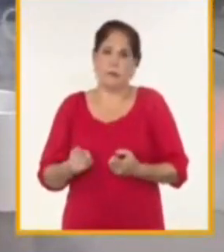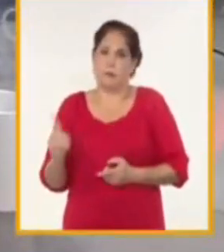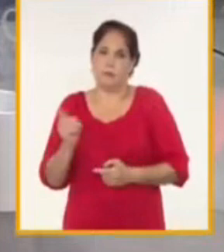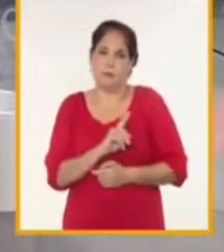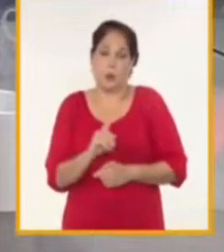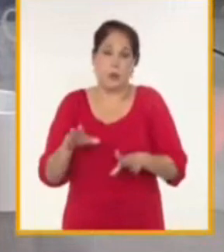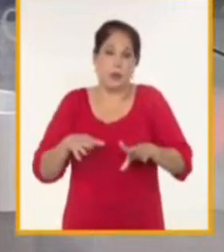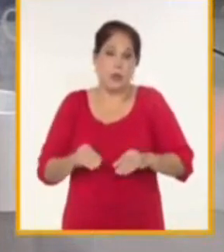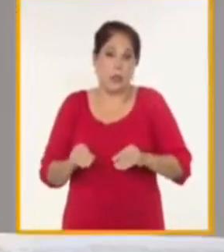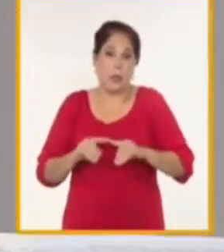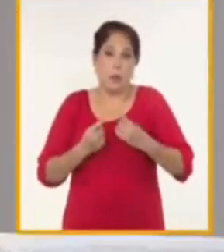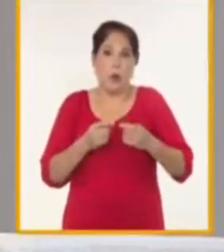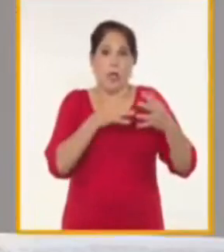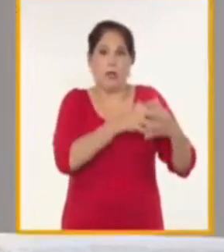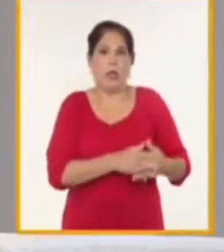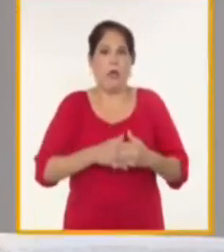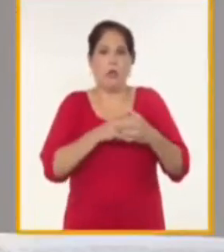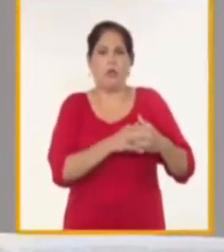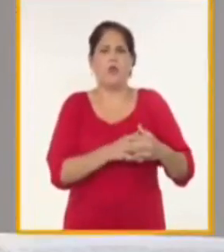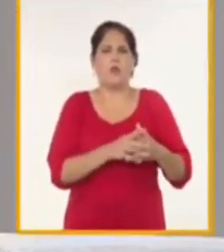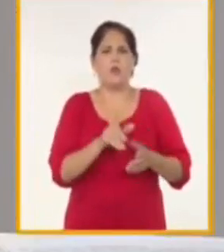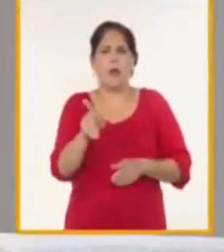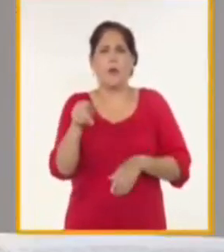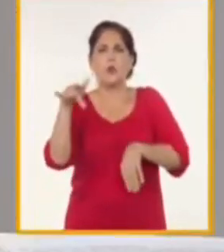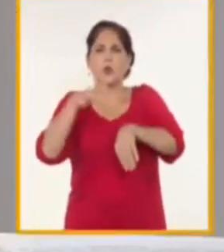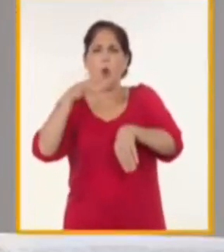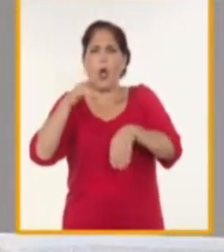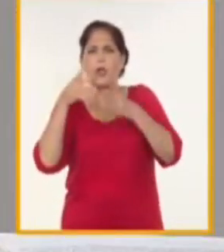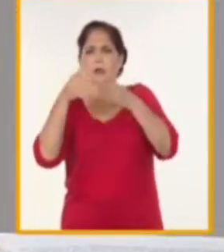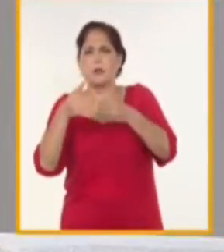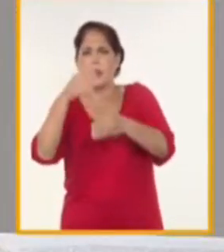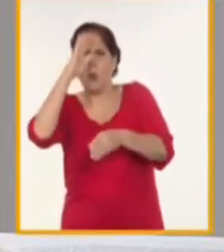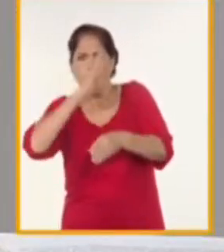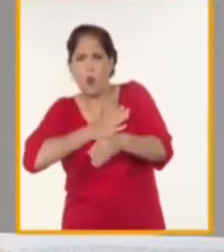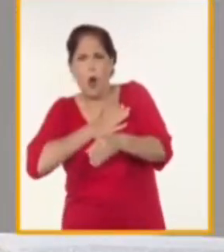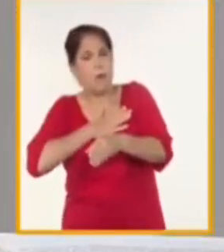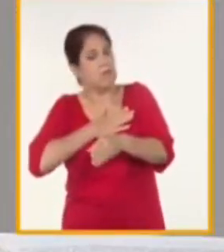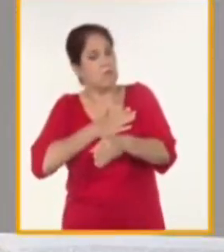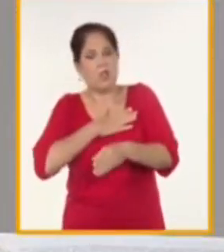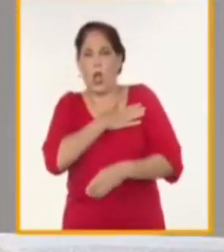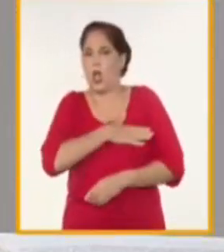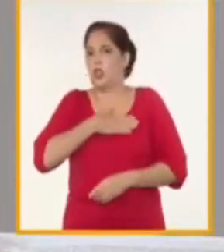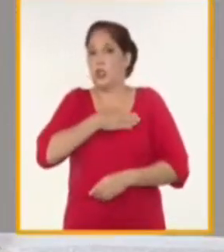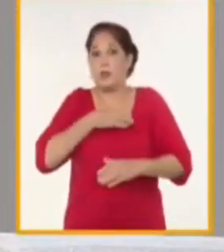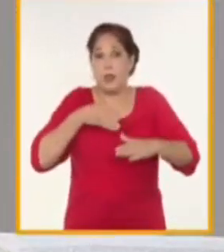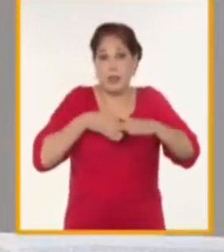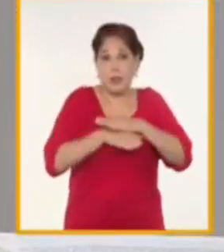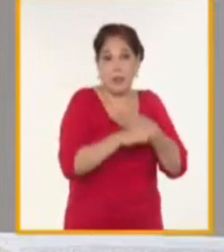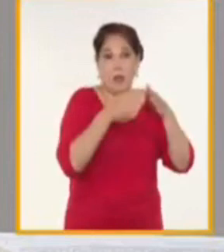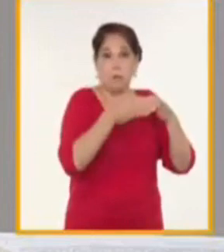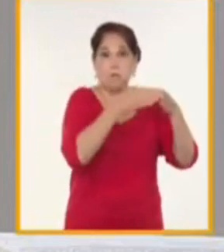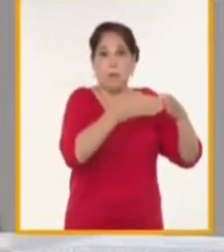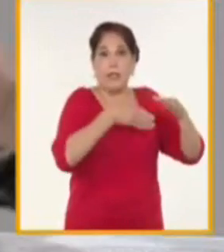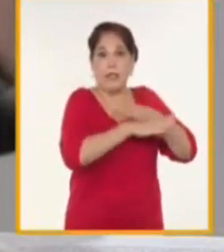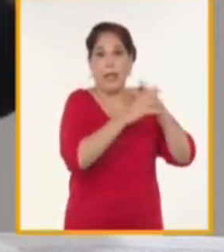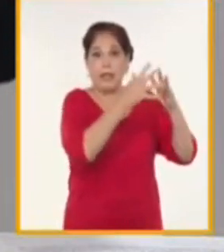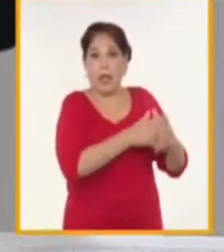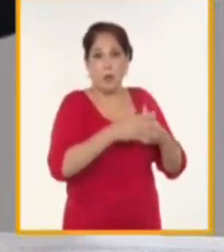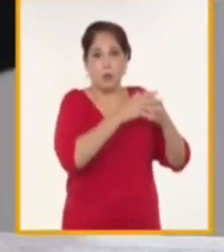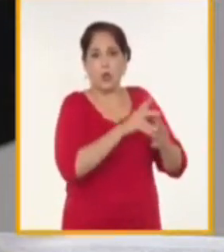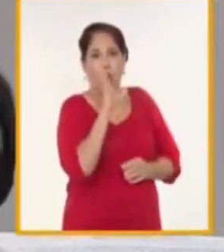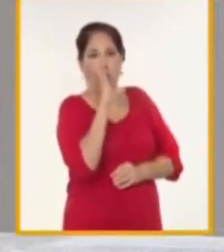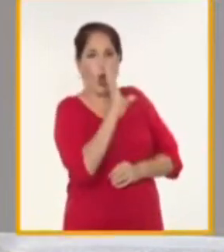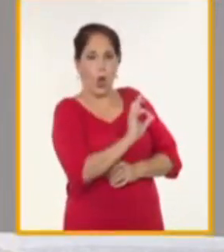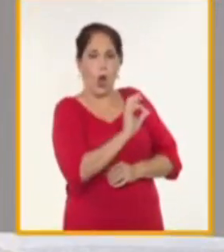la presión y la extraterritorialidad que tiene el bloqueo en este sentido, pues la mayoría de los